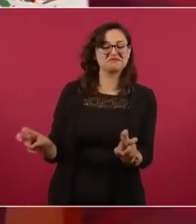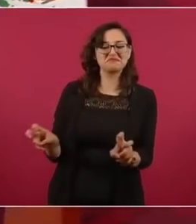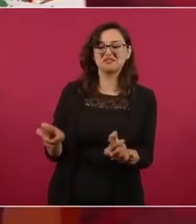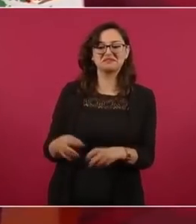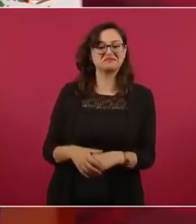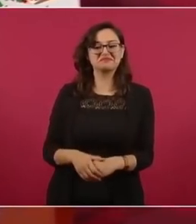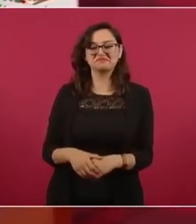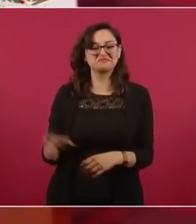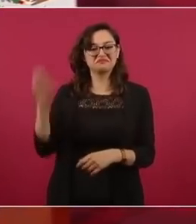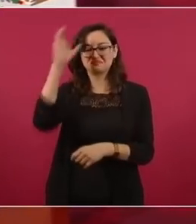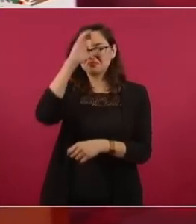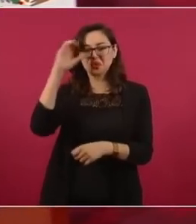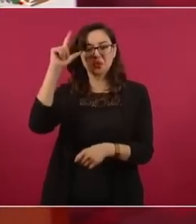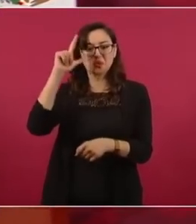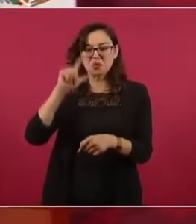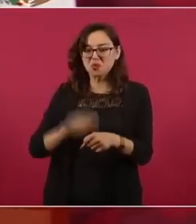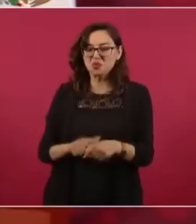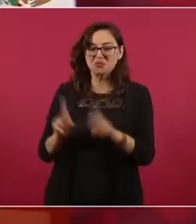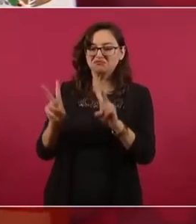pero no conoce